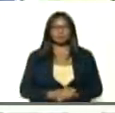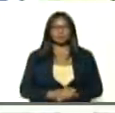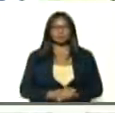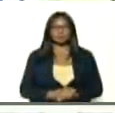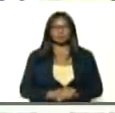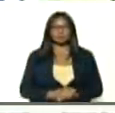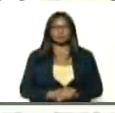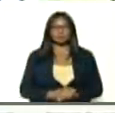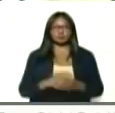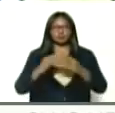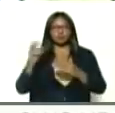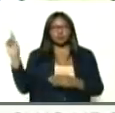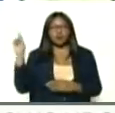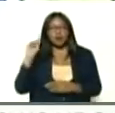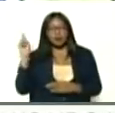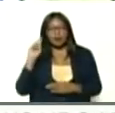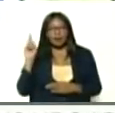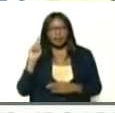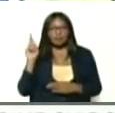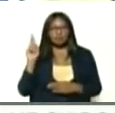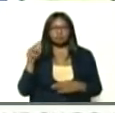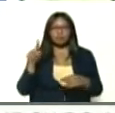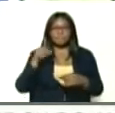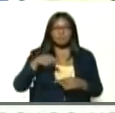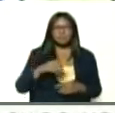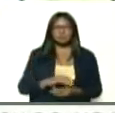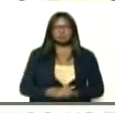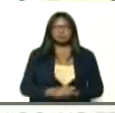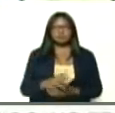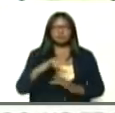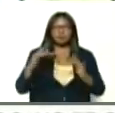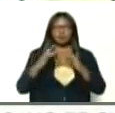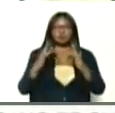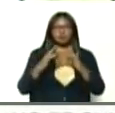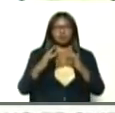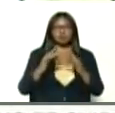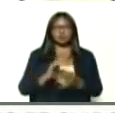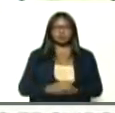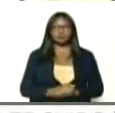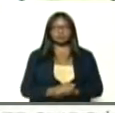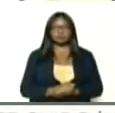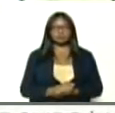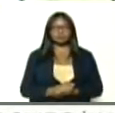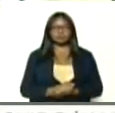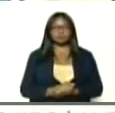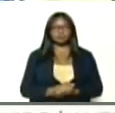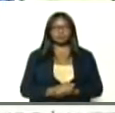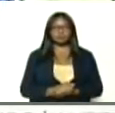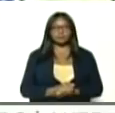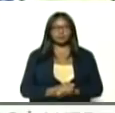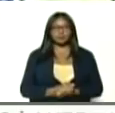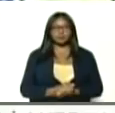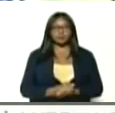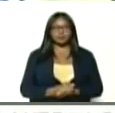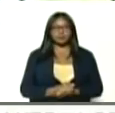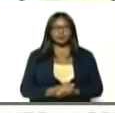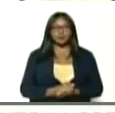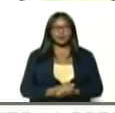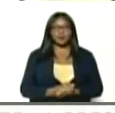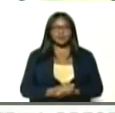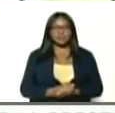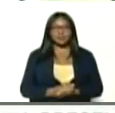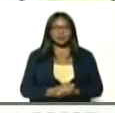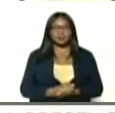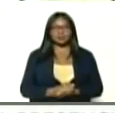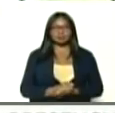la radio, me imagino, y todo el que se quiera pegar, ahora, aquí estamos,